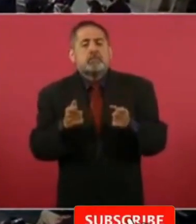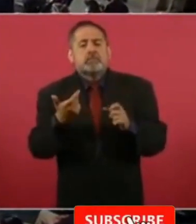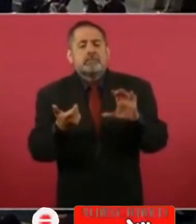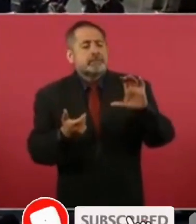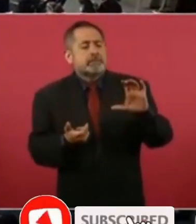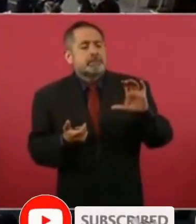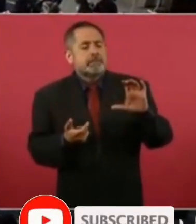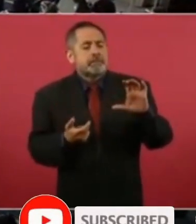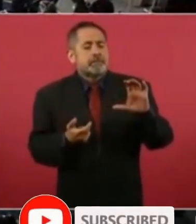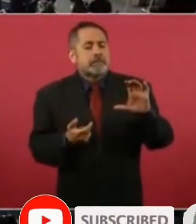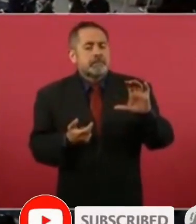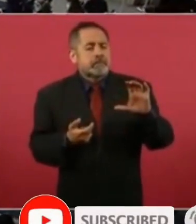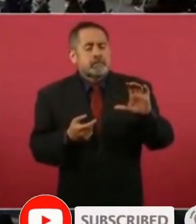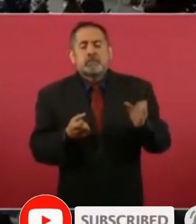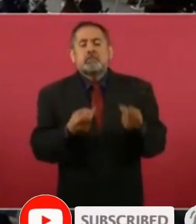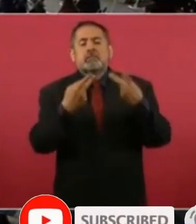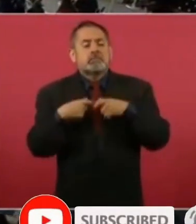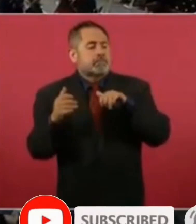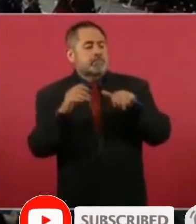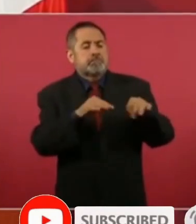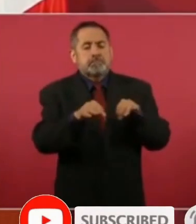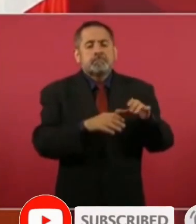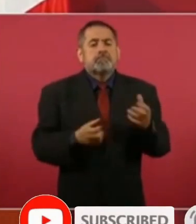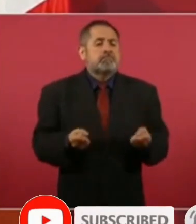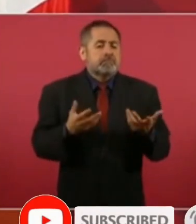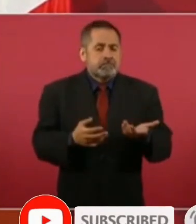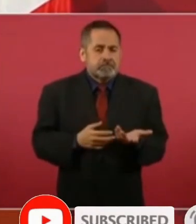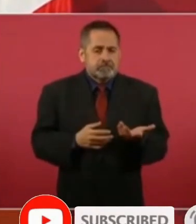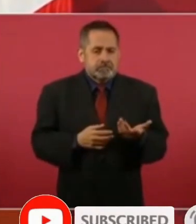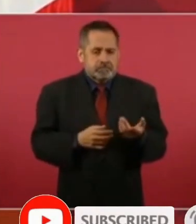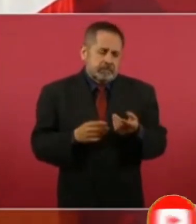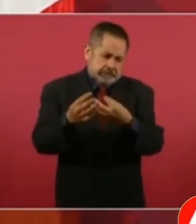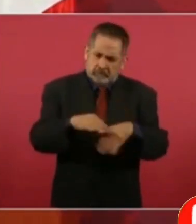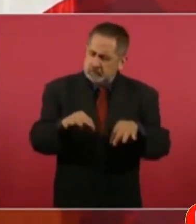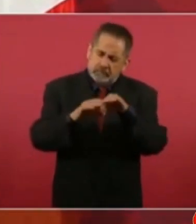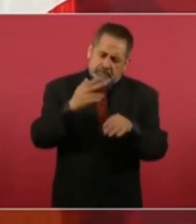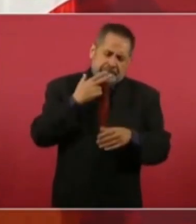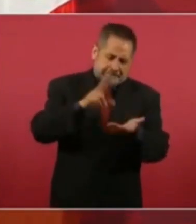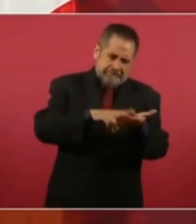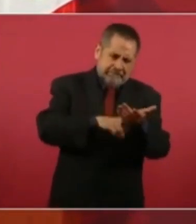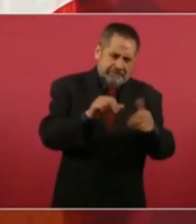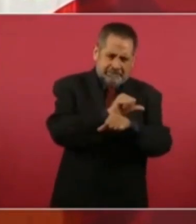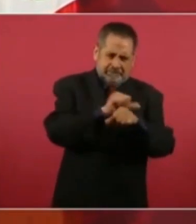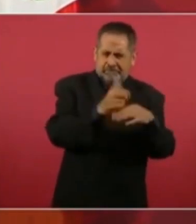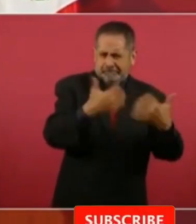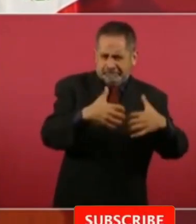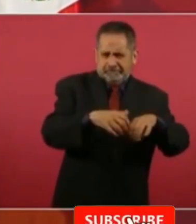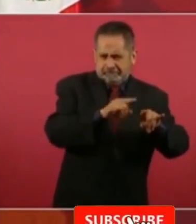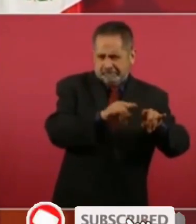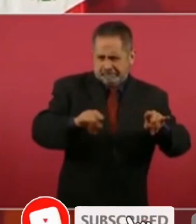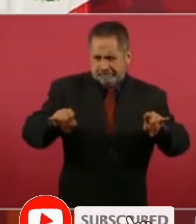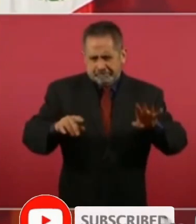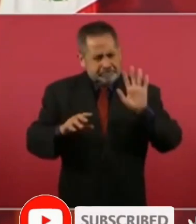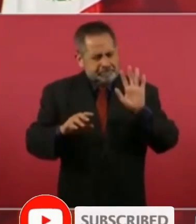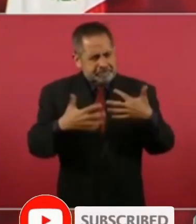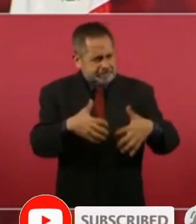Pero, ¿cuántos empleos? Claro que nos importa la industria automotriz y la industria